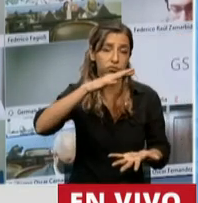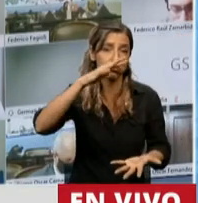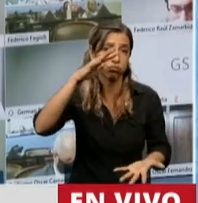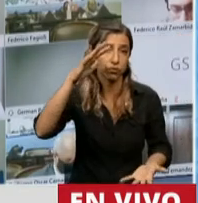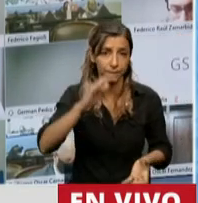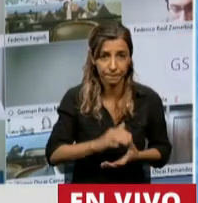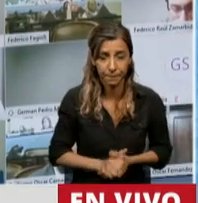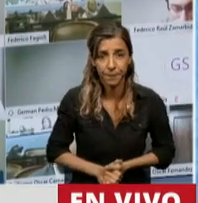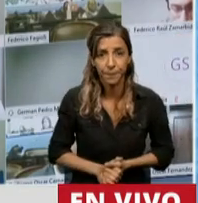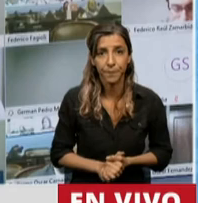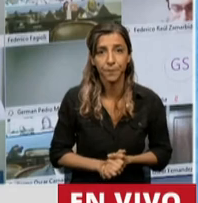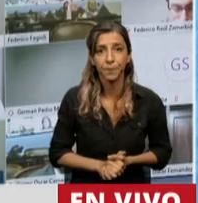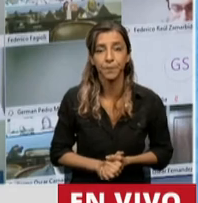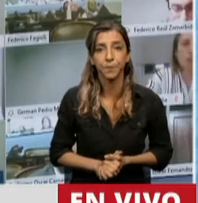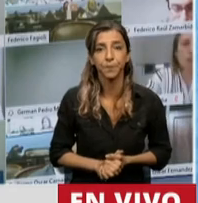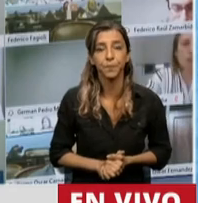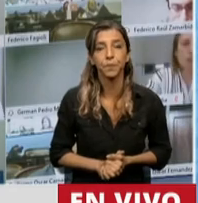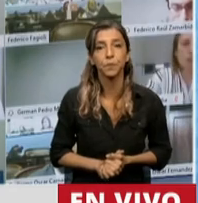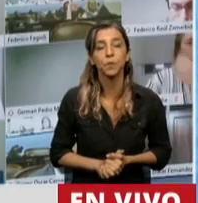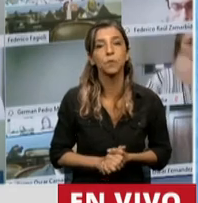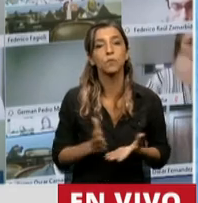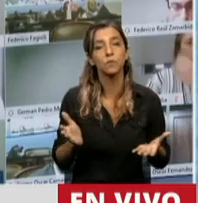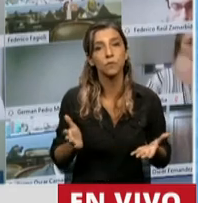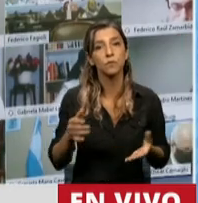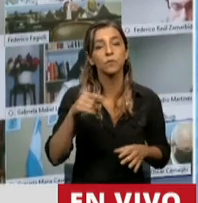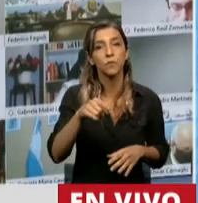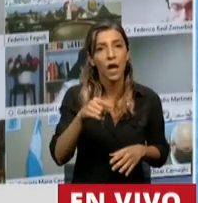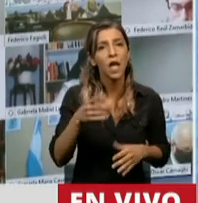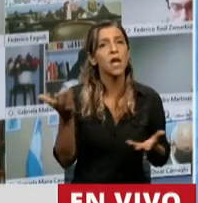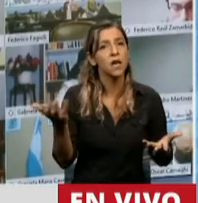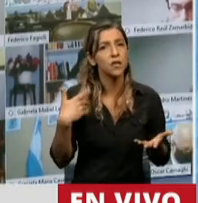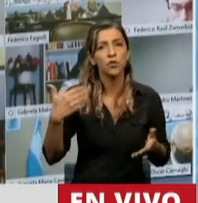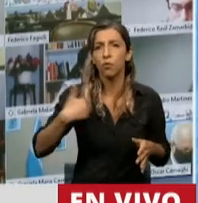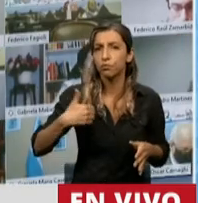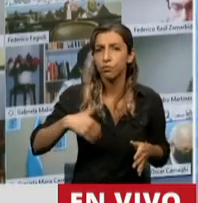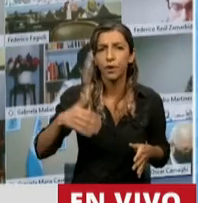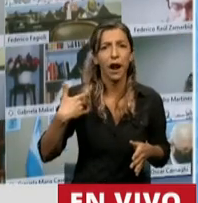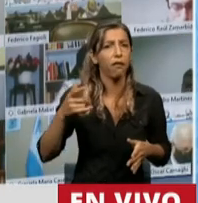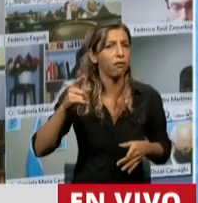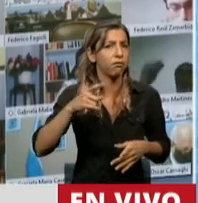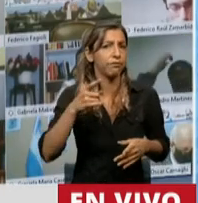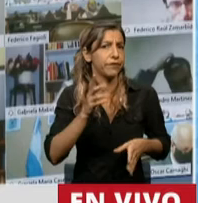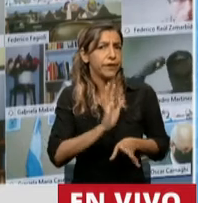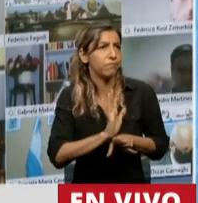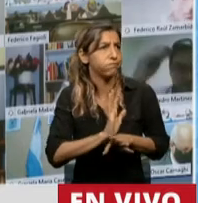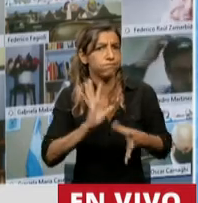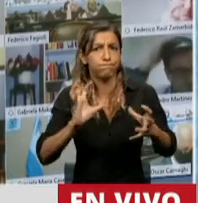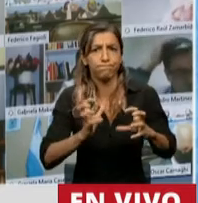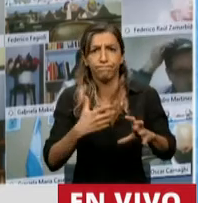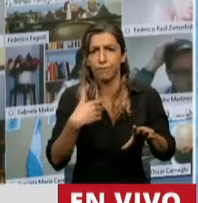defaulteados. Esa plaga que asoló al país produjo un fuerte deterioro del Fondo de Garantía.